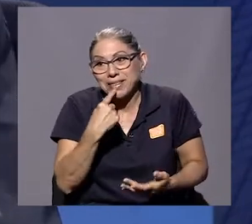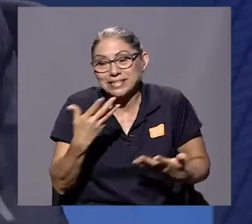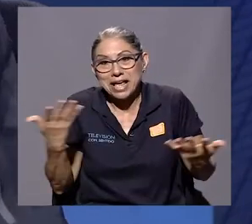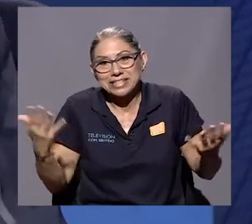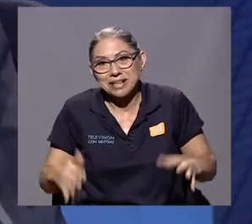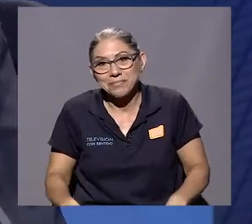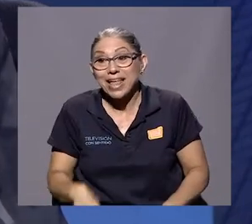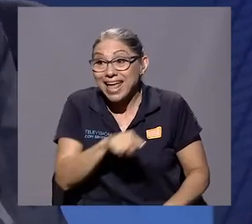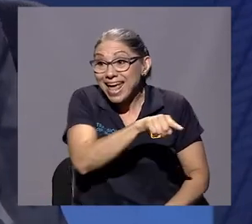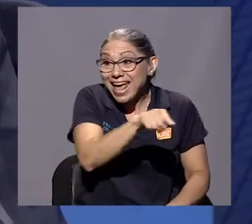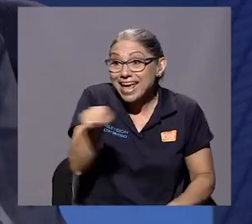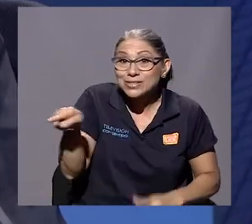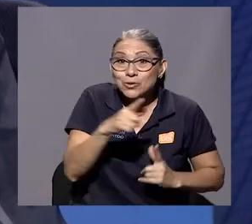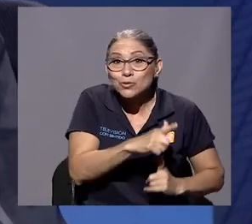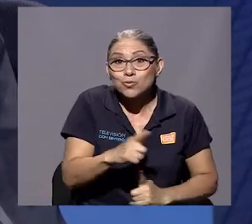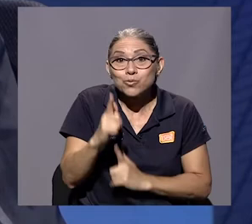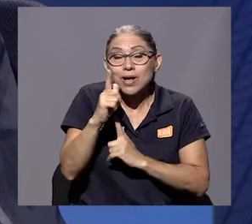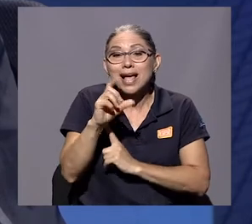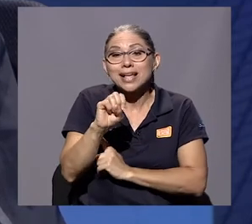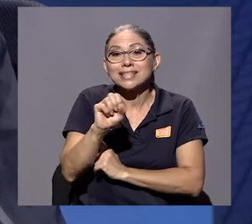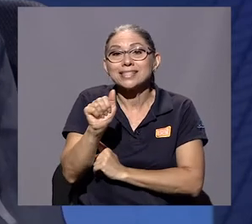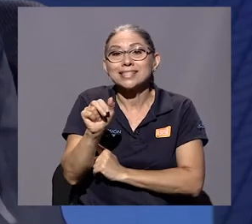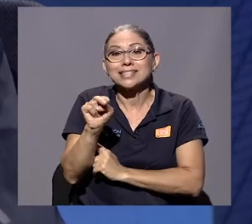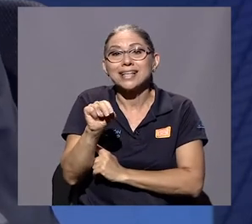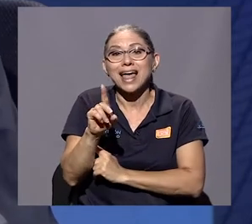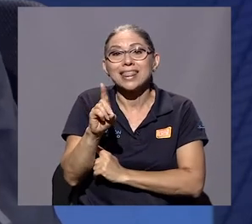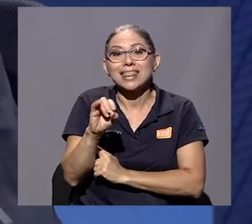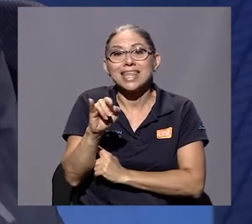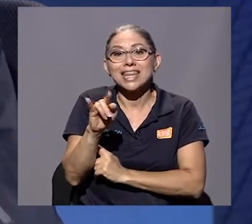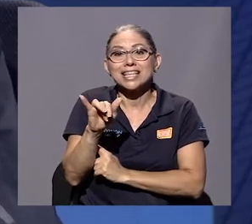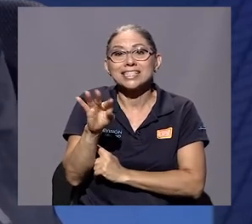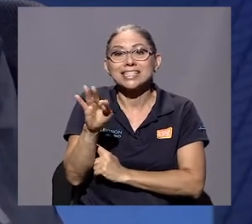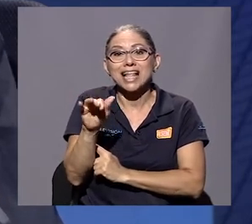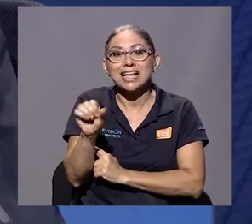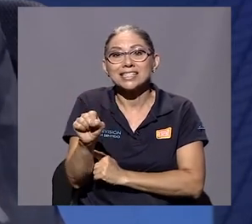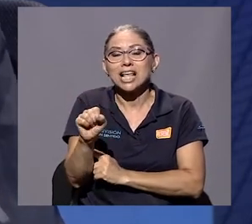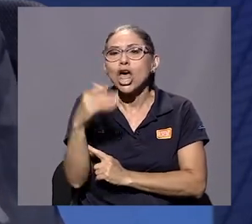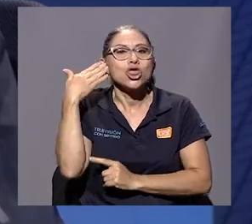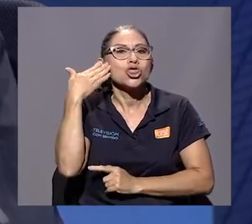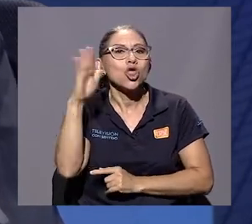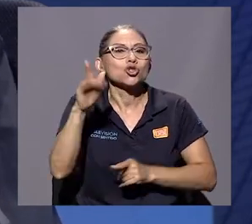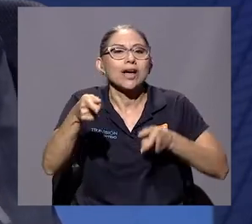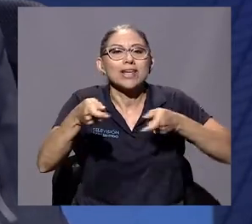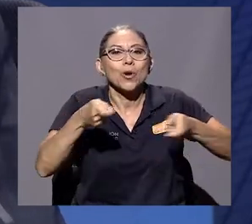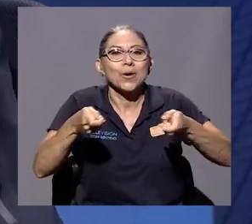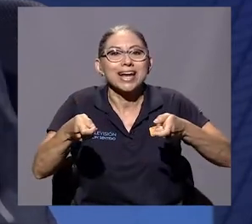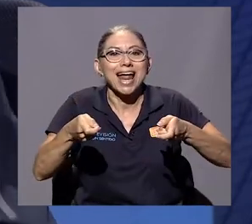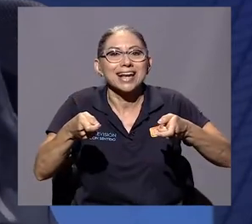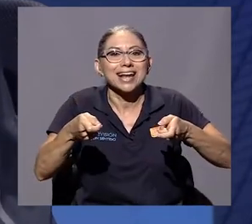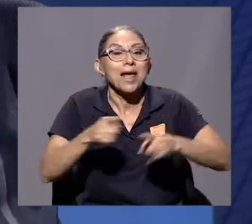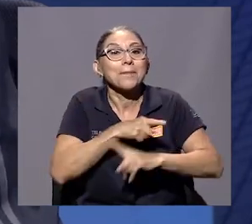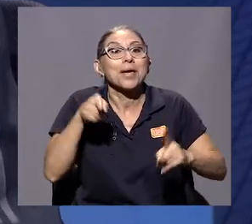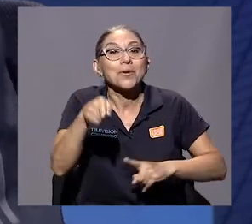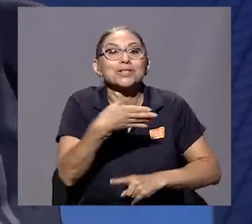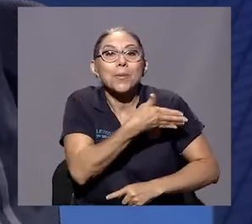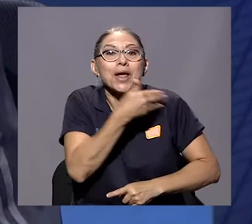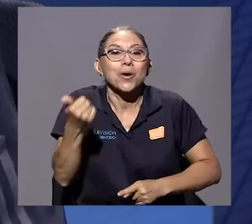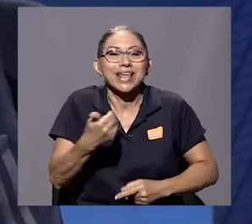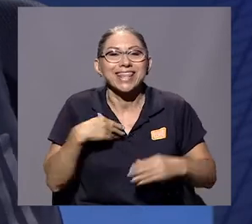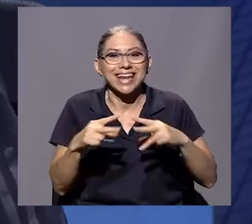muchachos andinistas no saben gobernar, dijo también, agregó, pero es lo mejor que tiene Nicaragua.